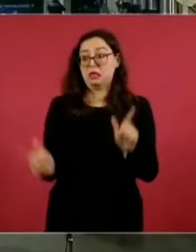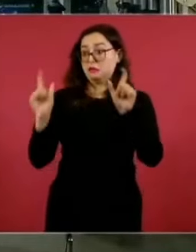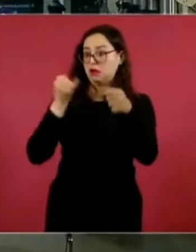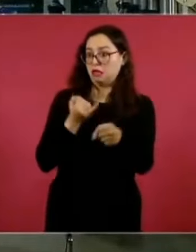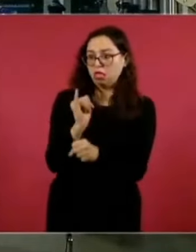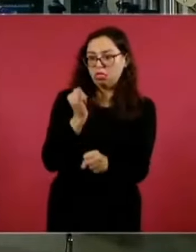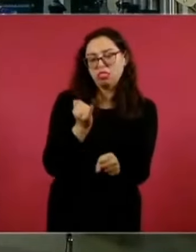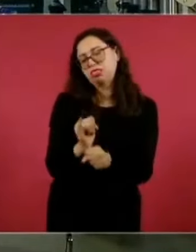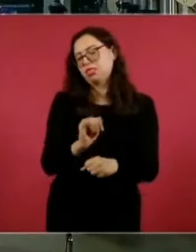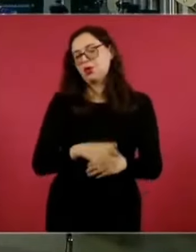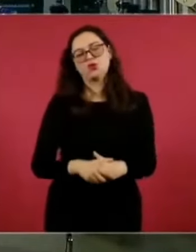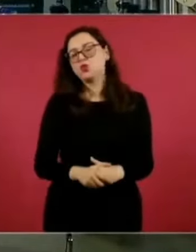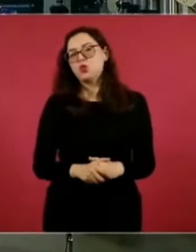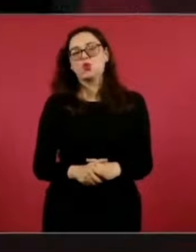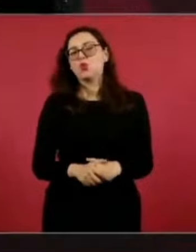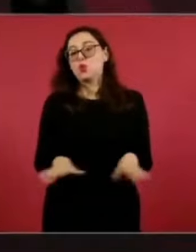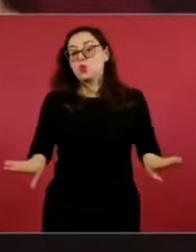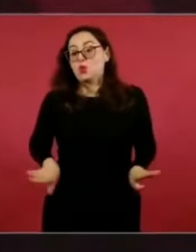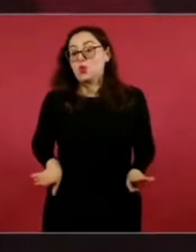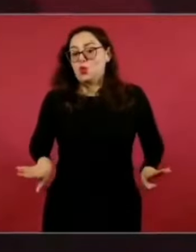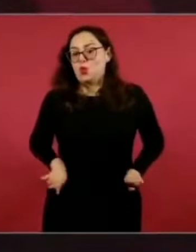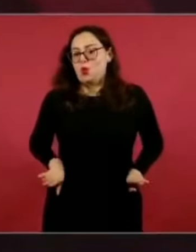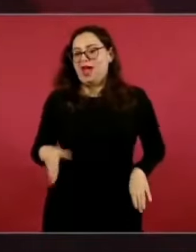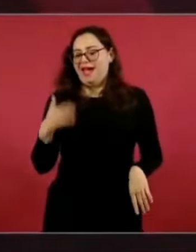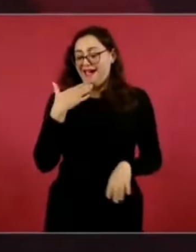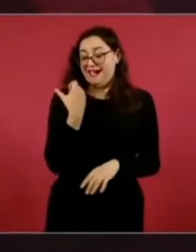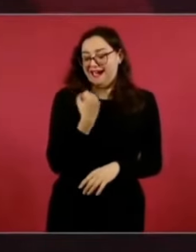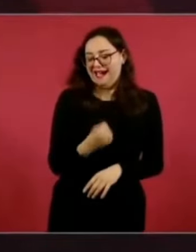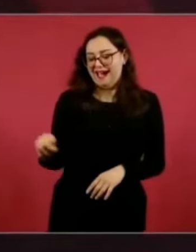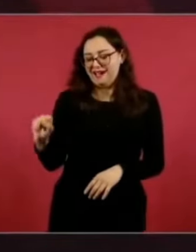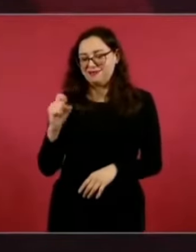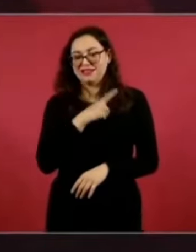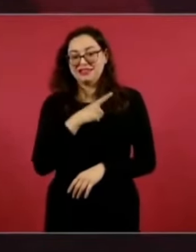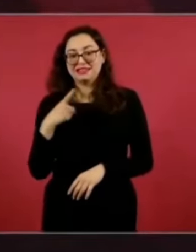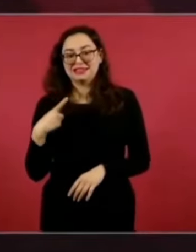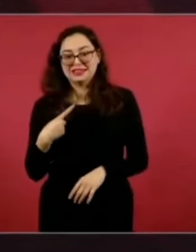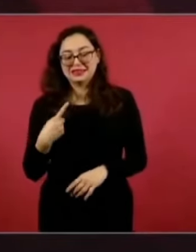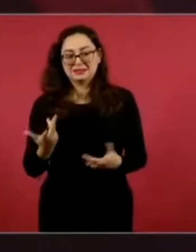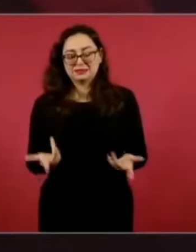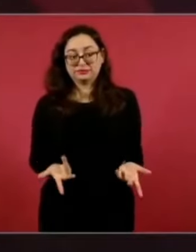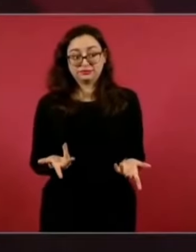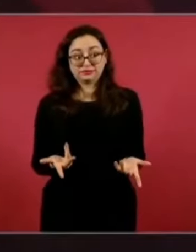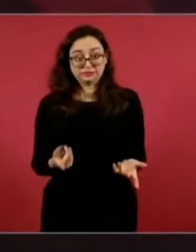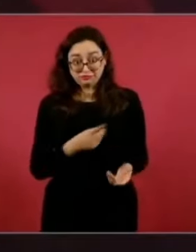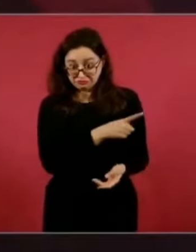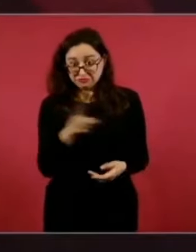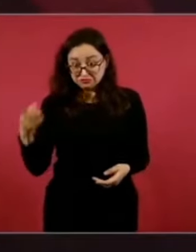todos sepamos hacer una barda,